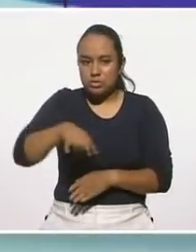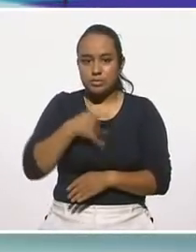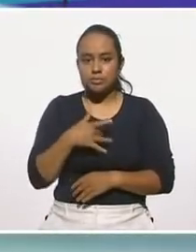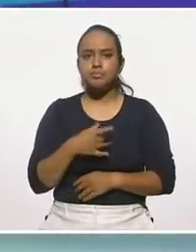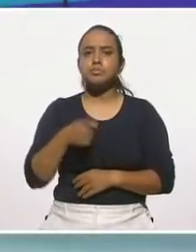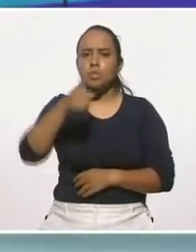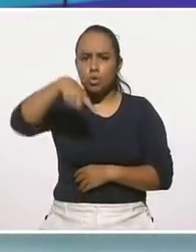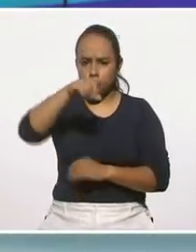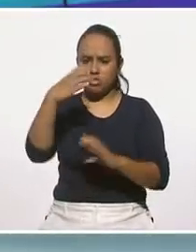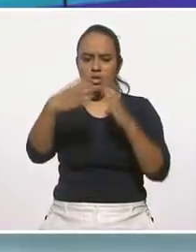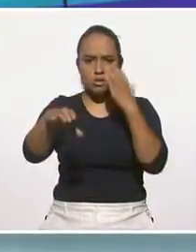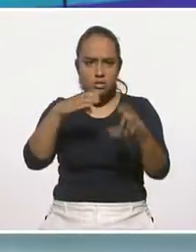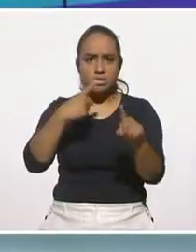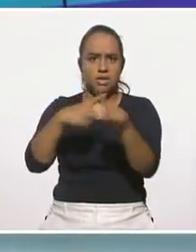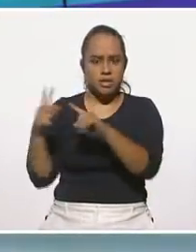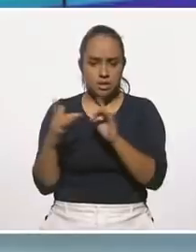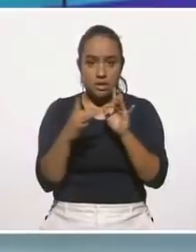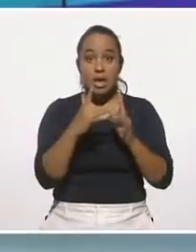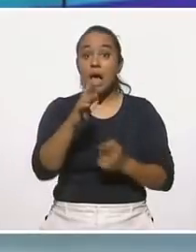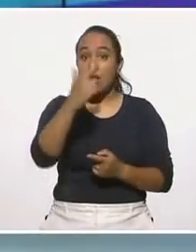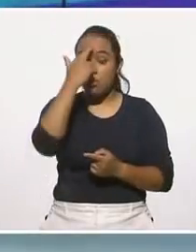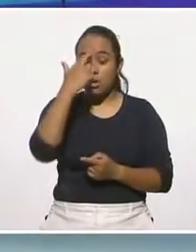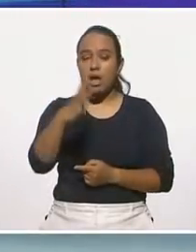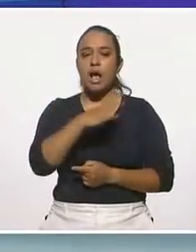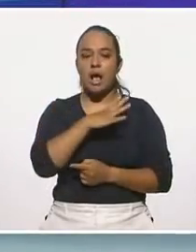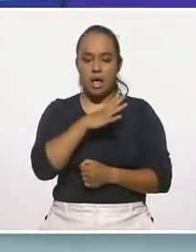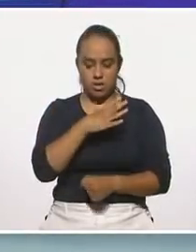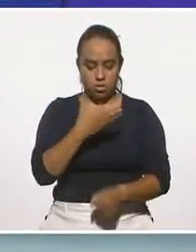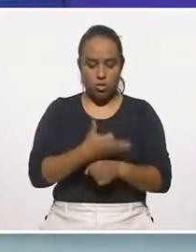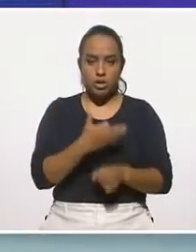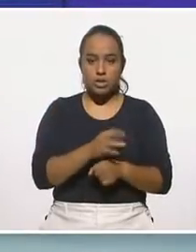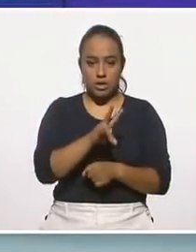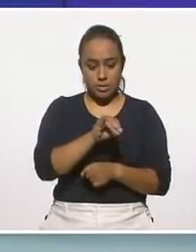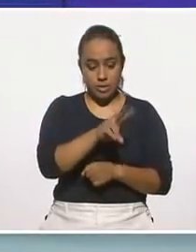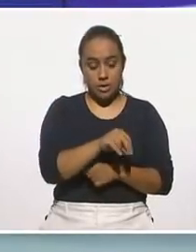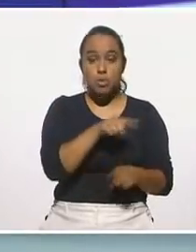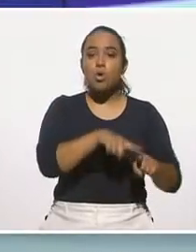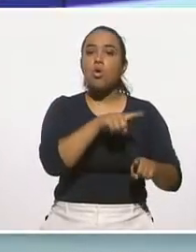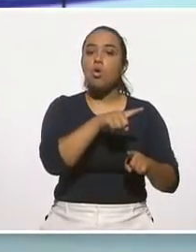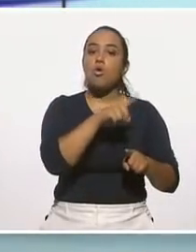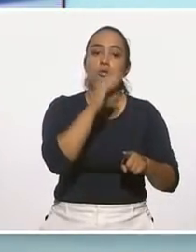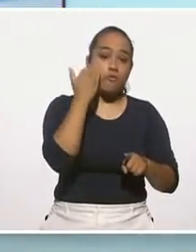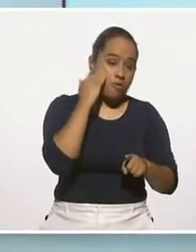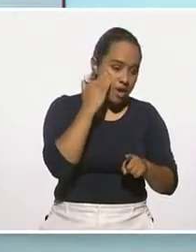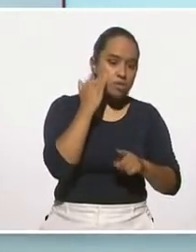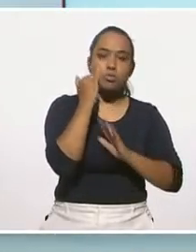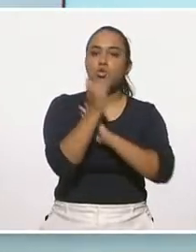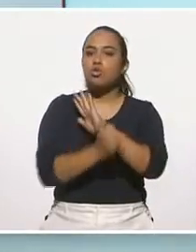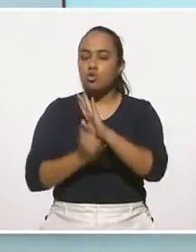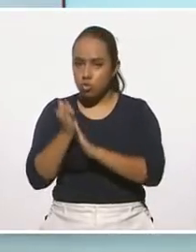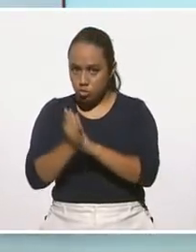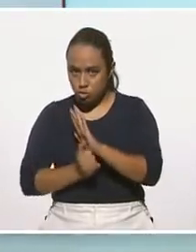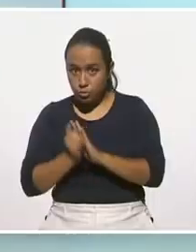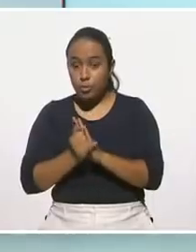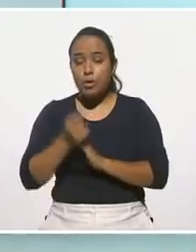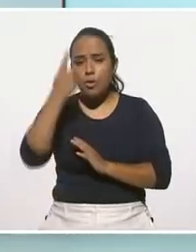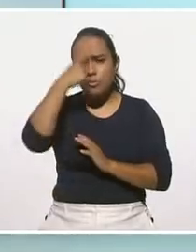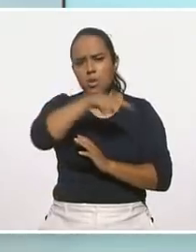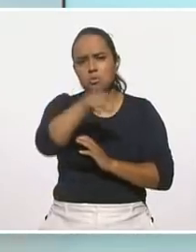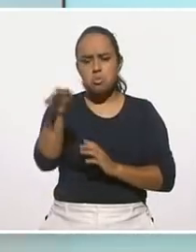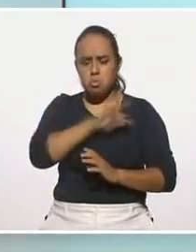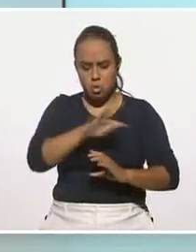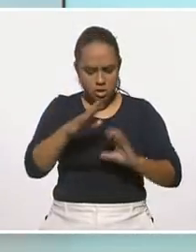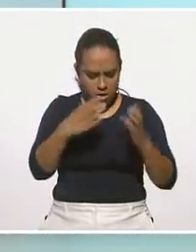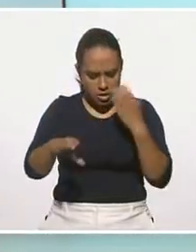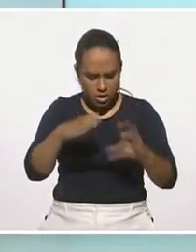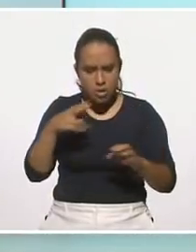través de nuestras redes sociales. Recuerden que estamos transmitiendo actualmente en vivo en Facebook y YouTube Live para que nos vayan comentando y